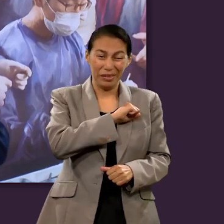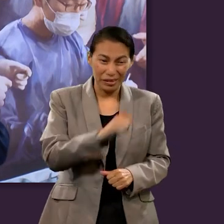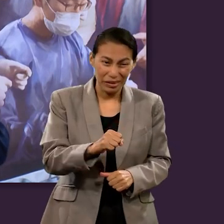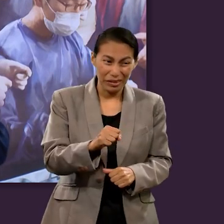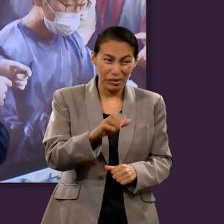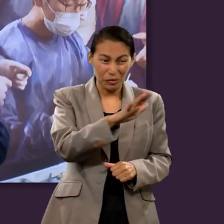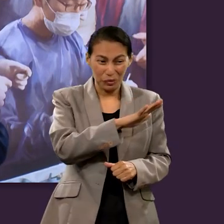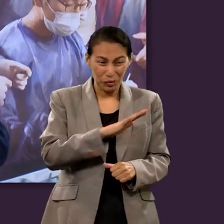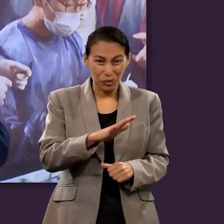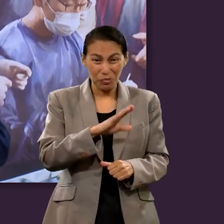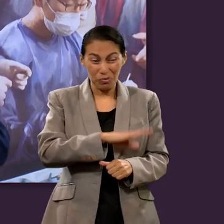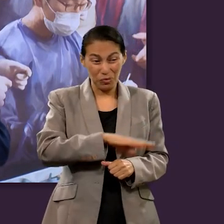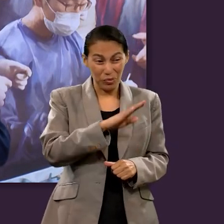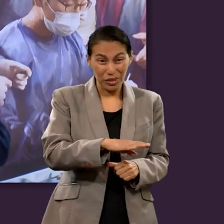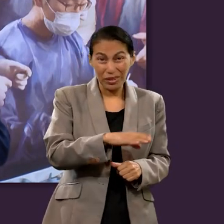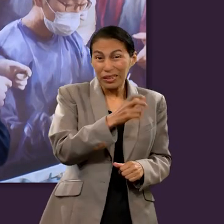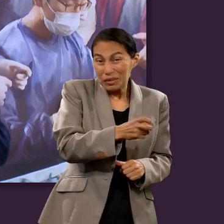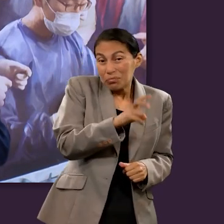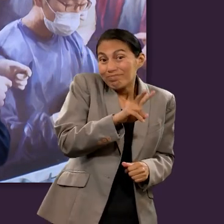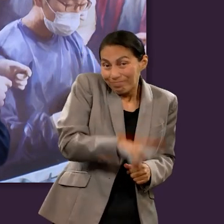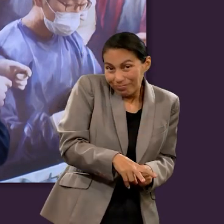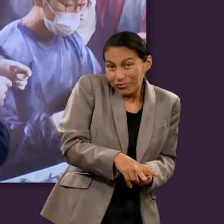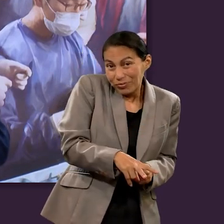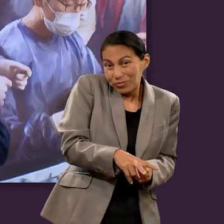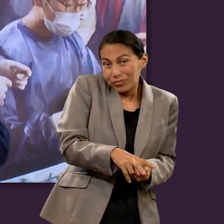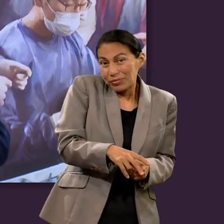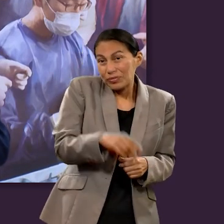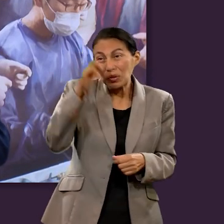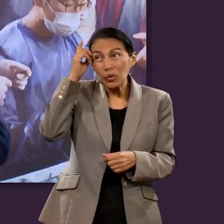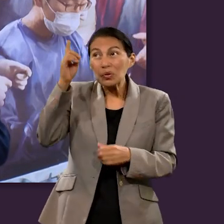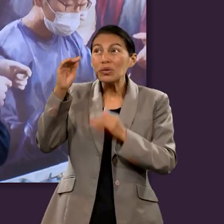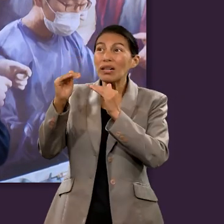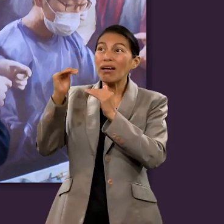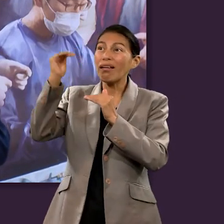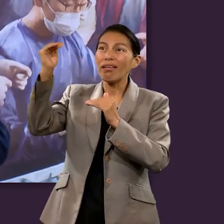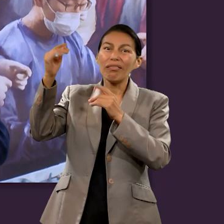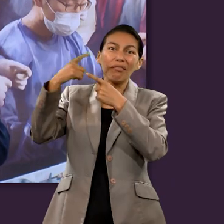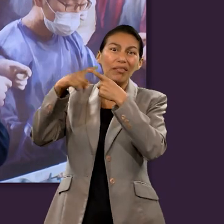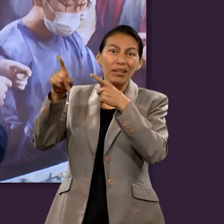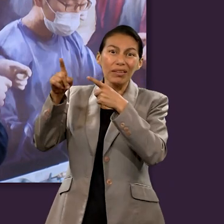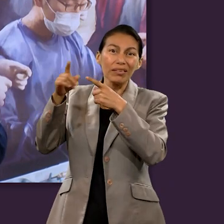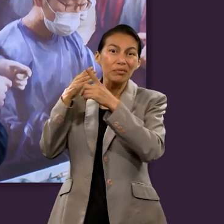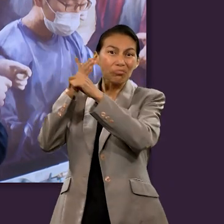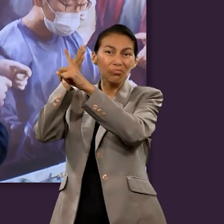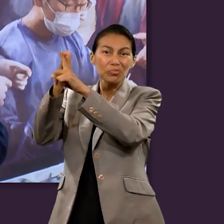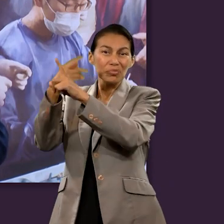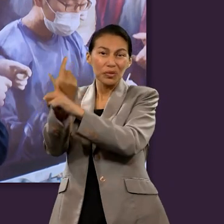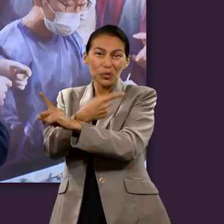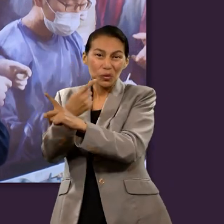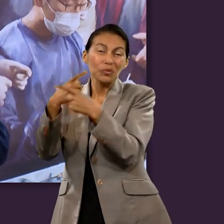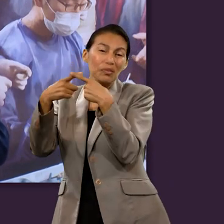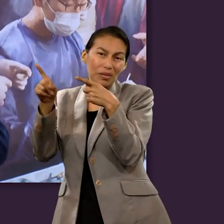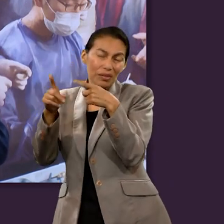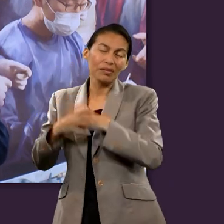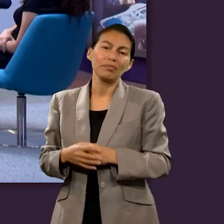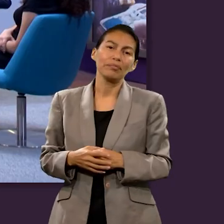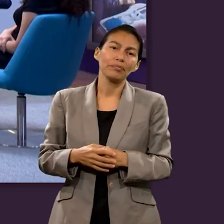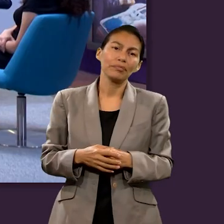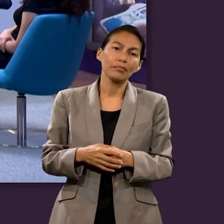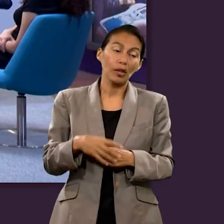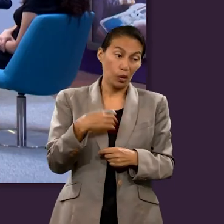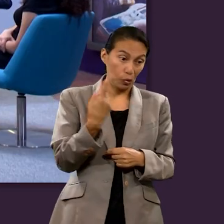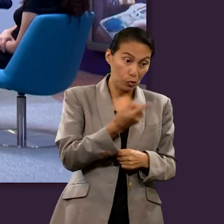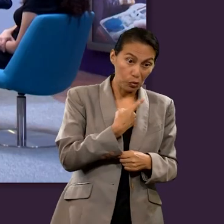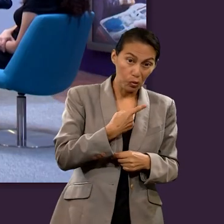pecado bajo este mundo natural donde hay maldad pues la muerte es una realidad nosotros